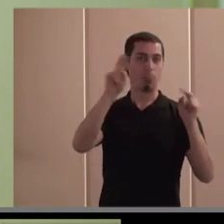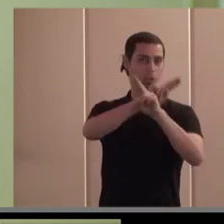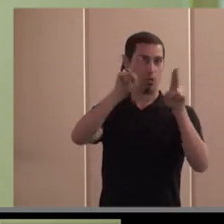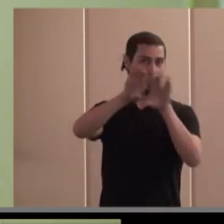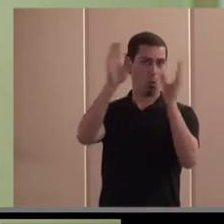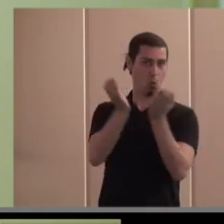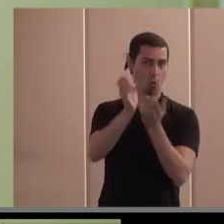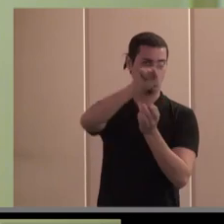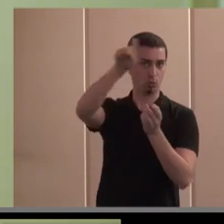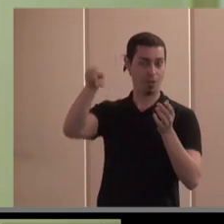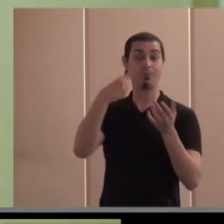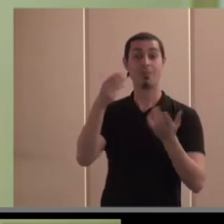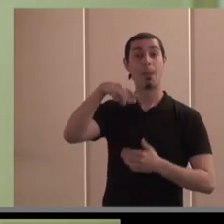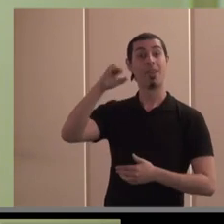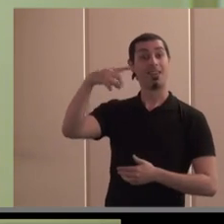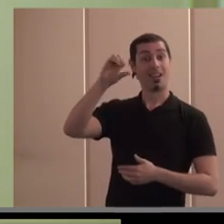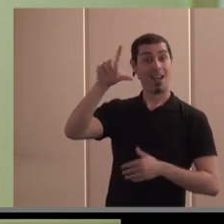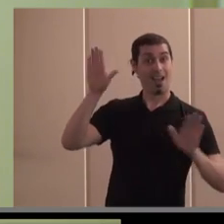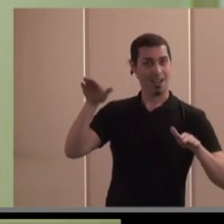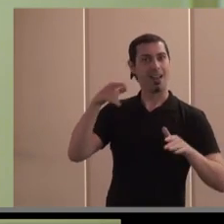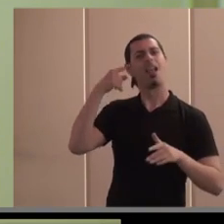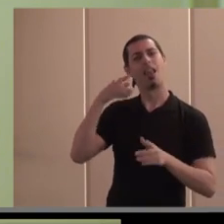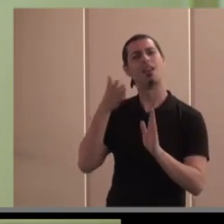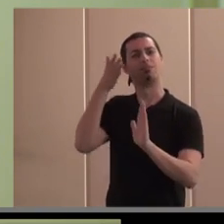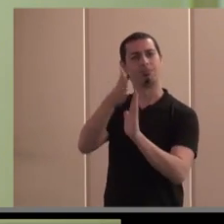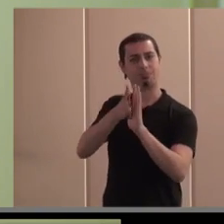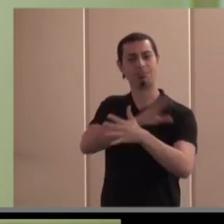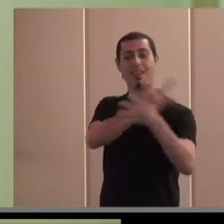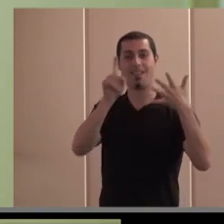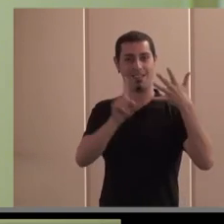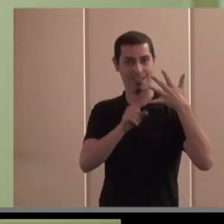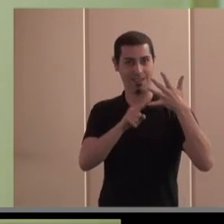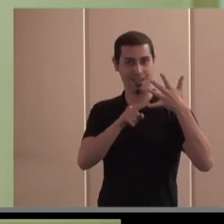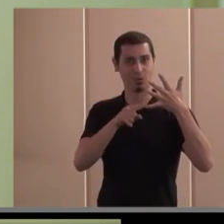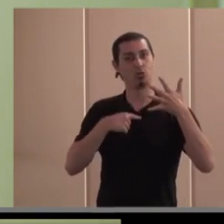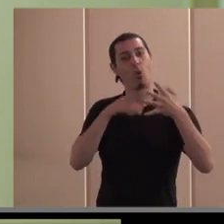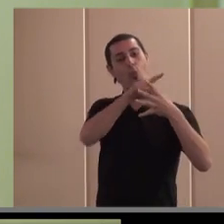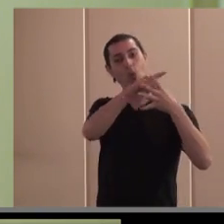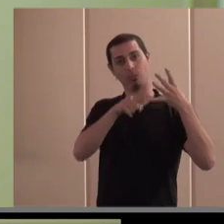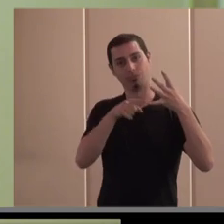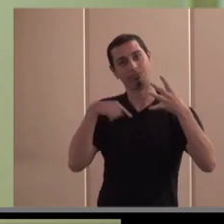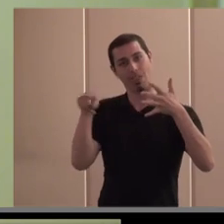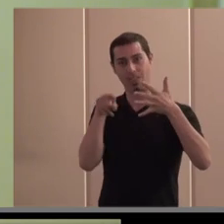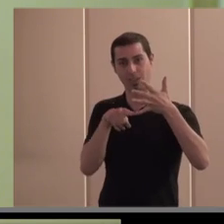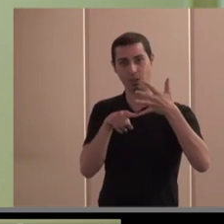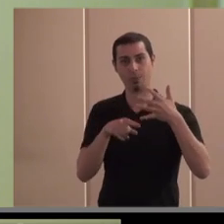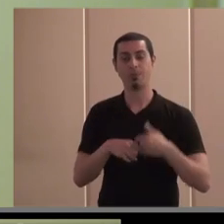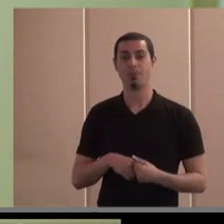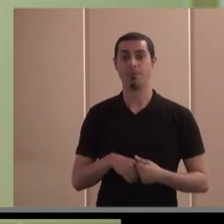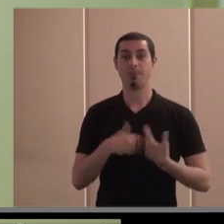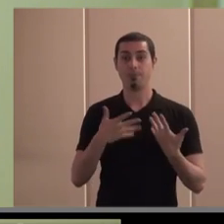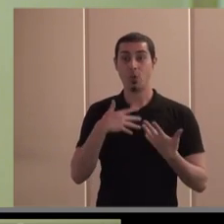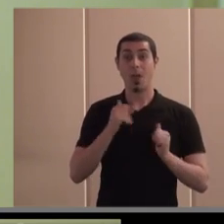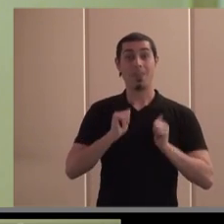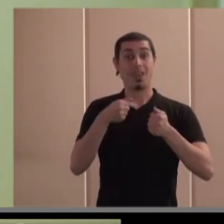internacionales, Miguel Ángel Cabra de Luna es el que va a centrarse en este apartado. Antes